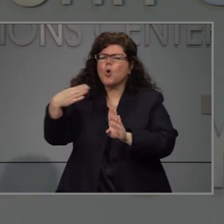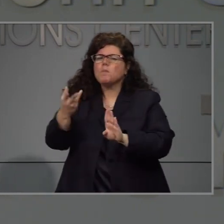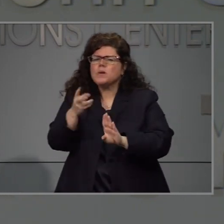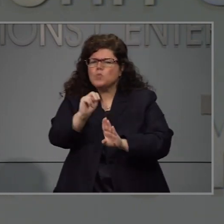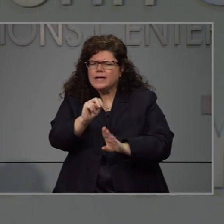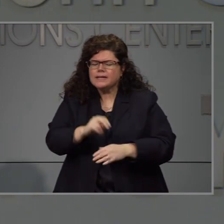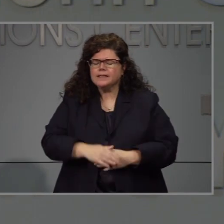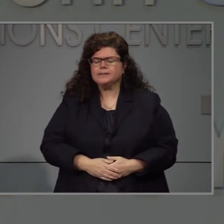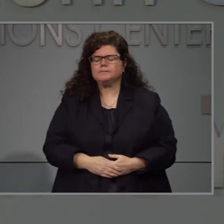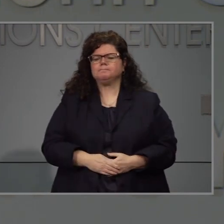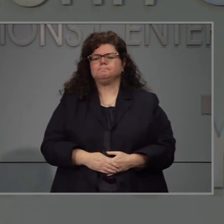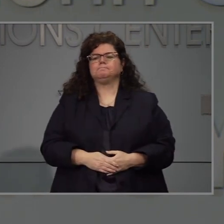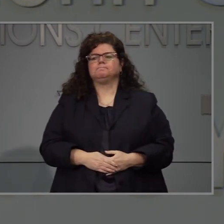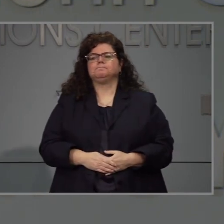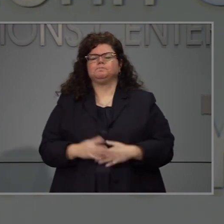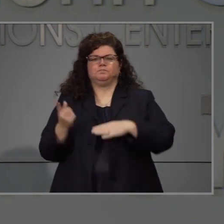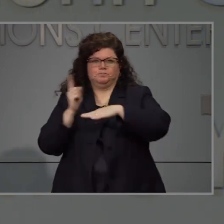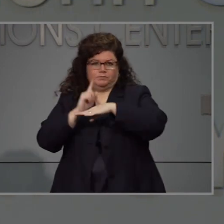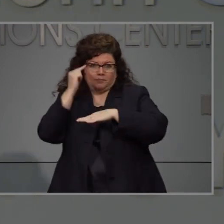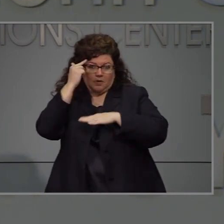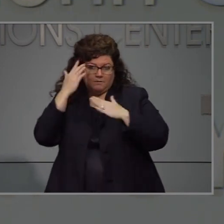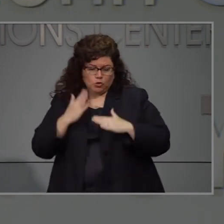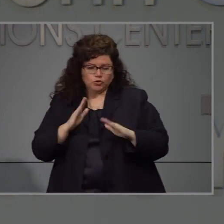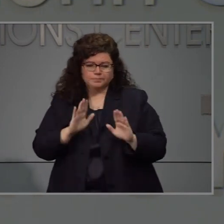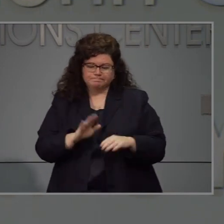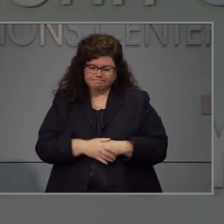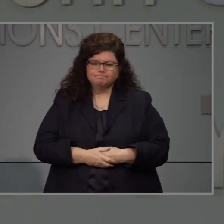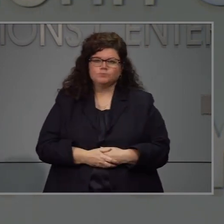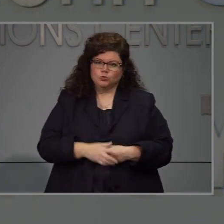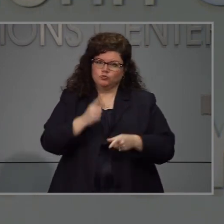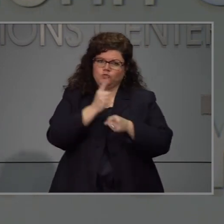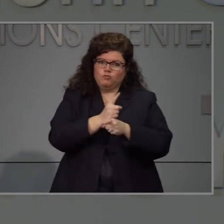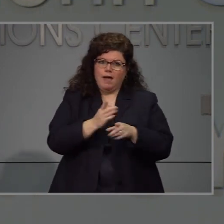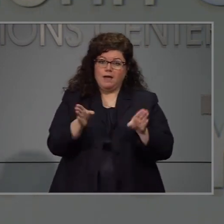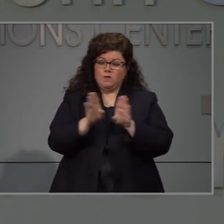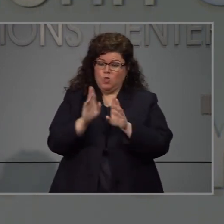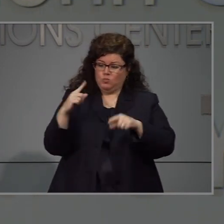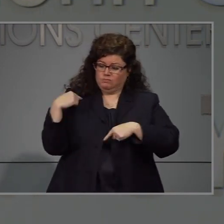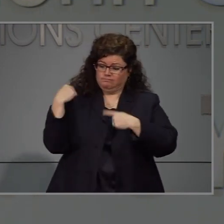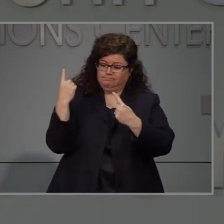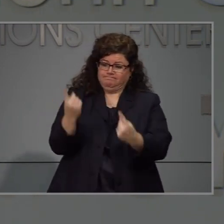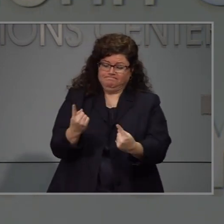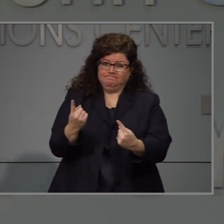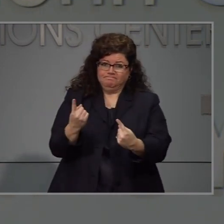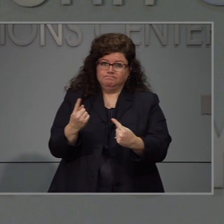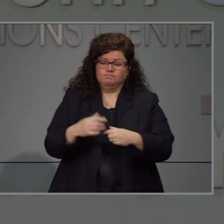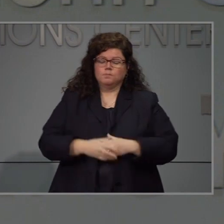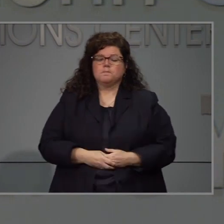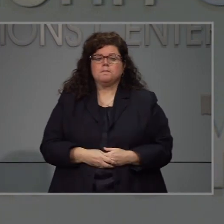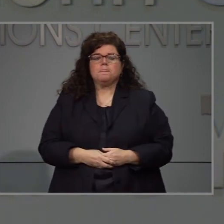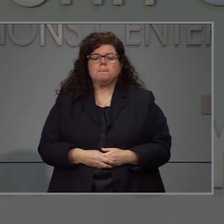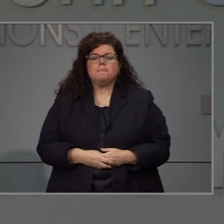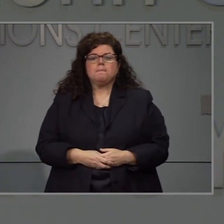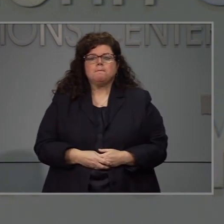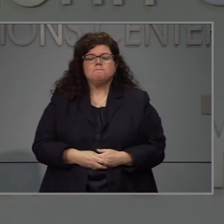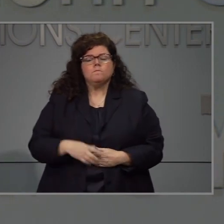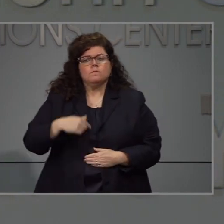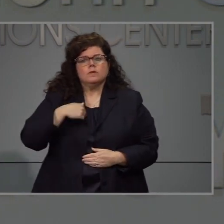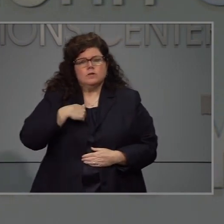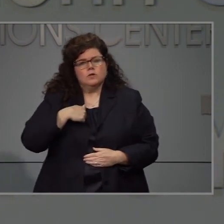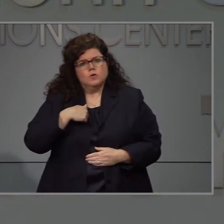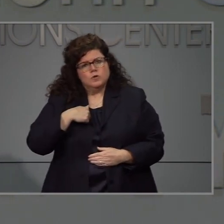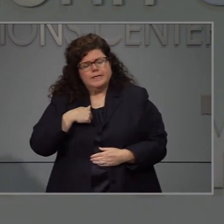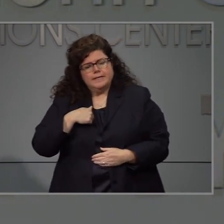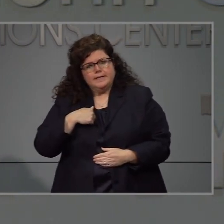probabilidad de que se propague el virus. Estos son los negocios que nosotros cerramos. Yo creo que nos encontramos en un buen